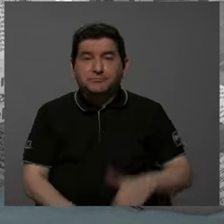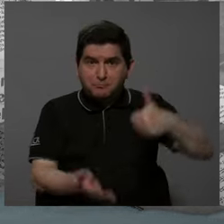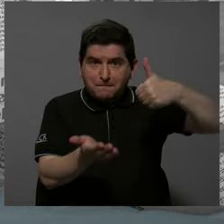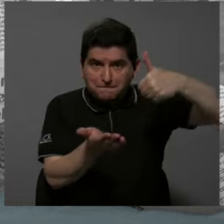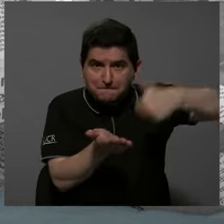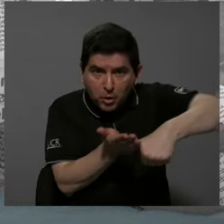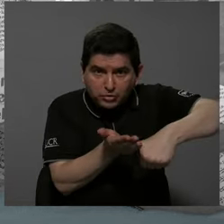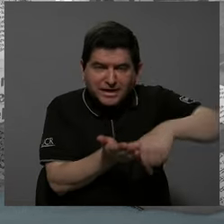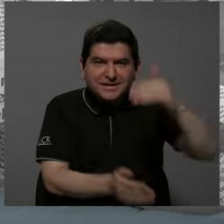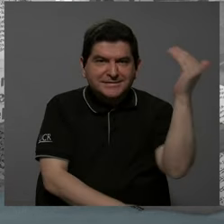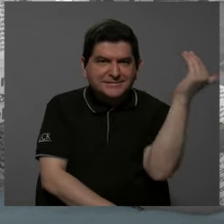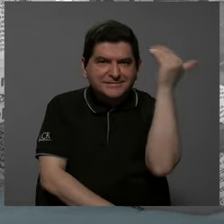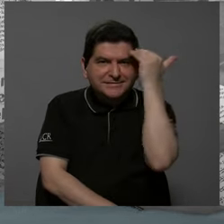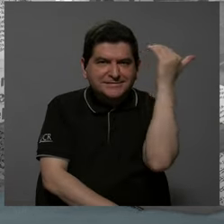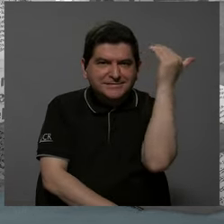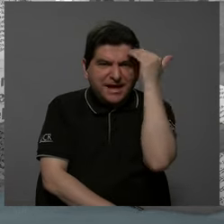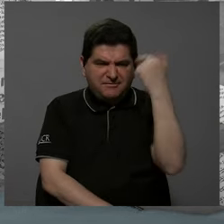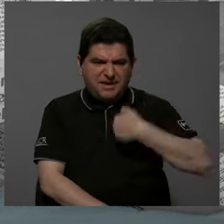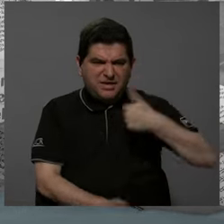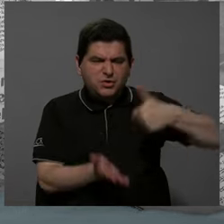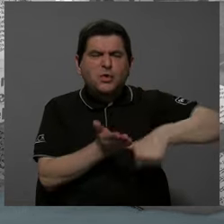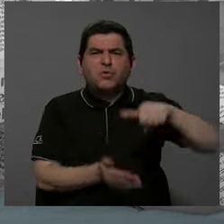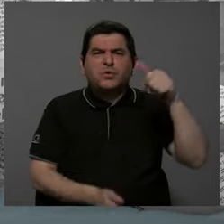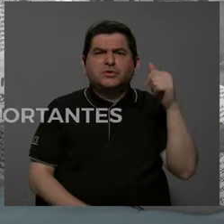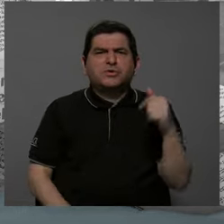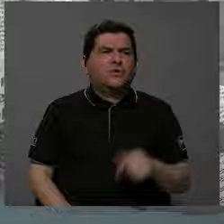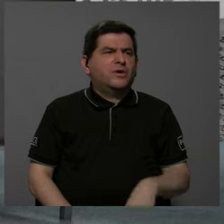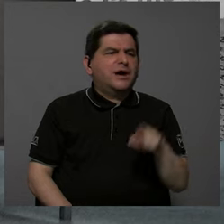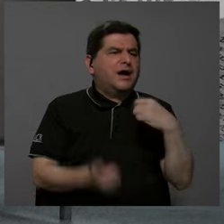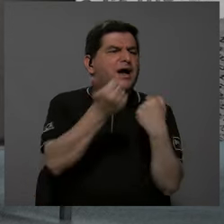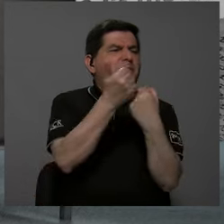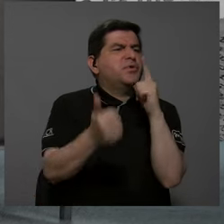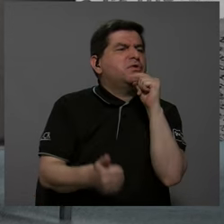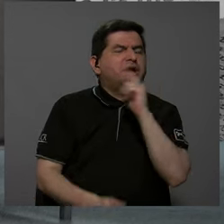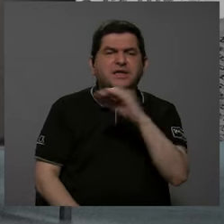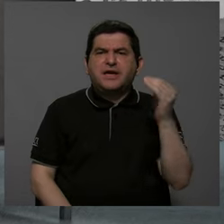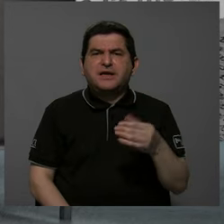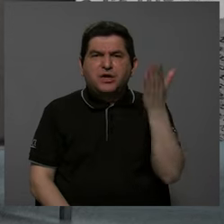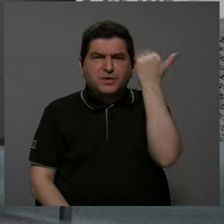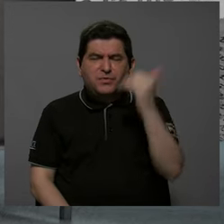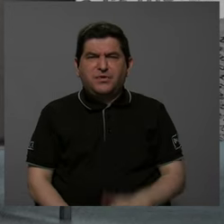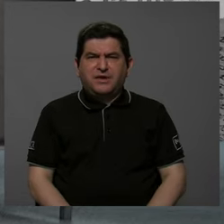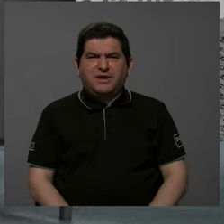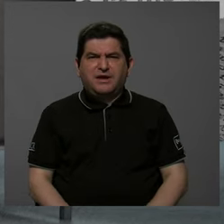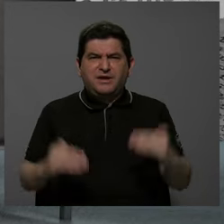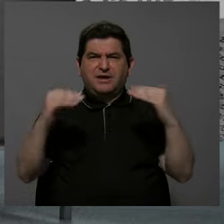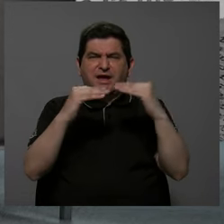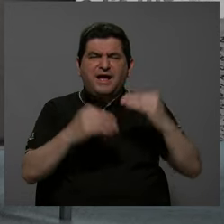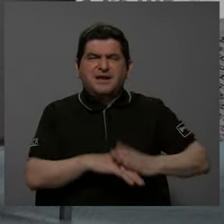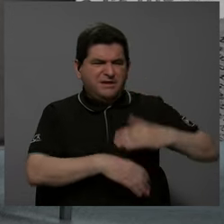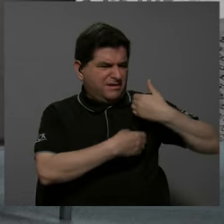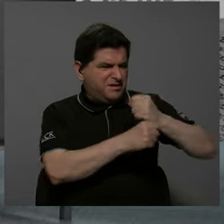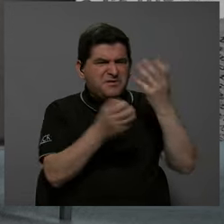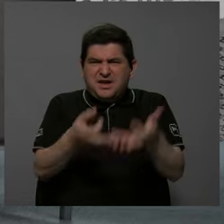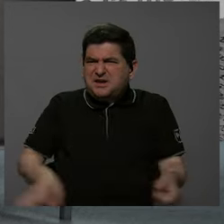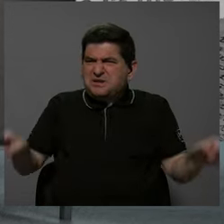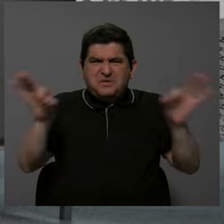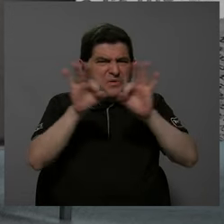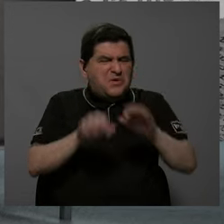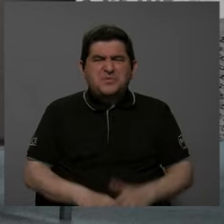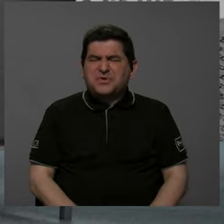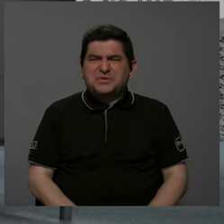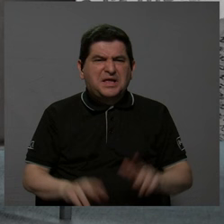a sabiendas de por quién estoy votando y por qué estoy votando. A nivel municipal no son importantes los partidos, no son importantes las banderas.